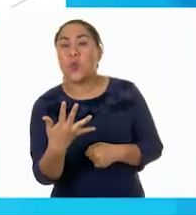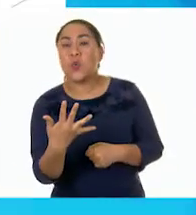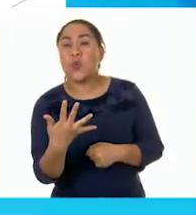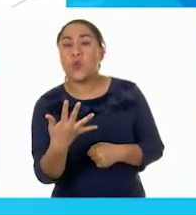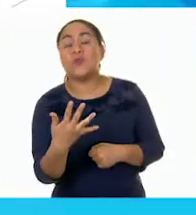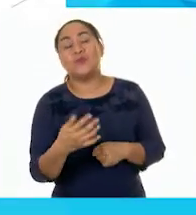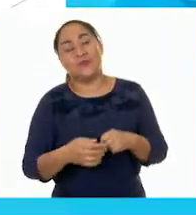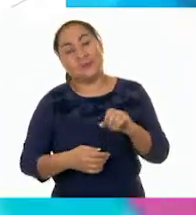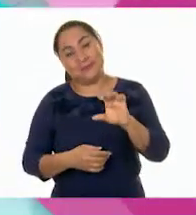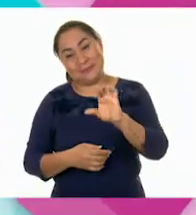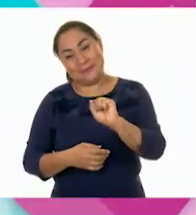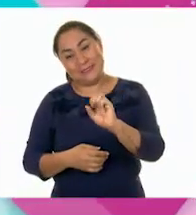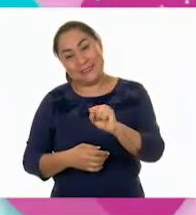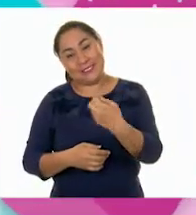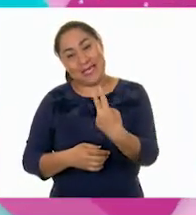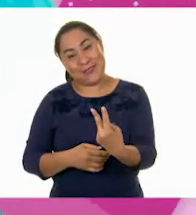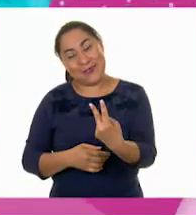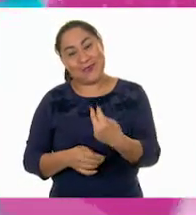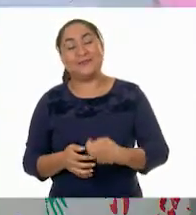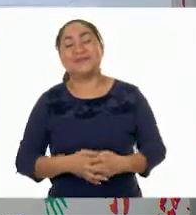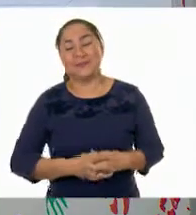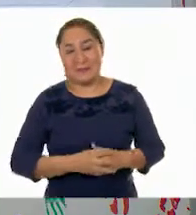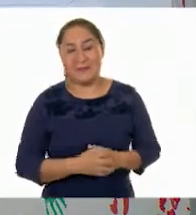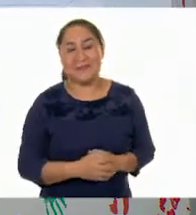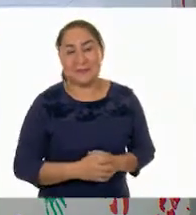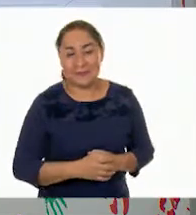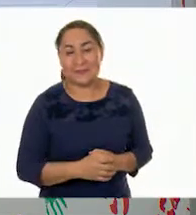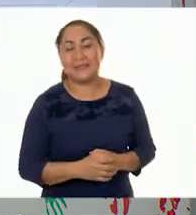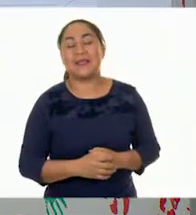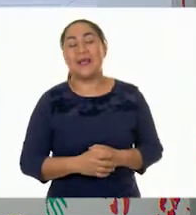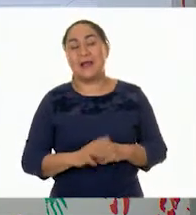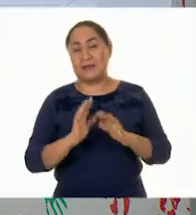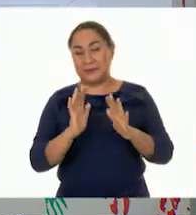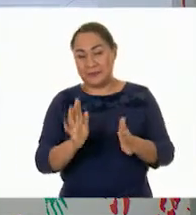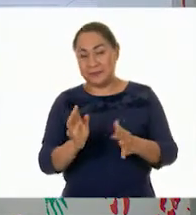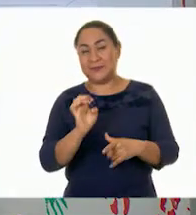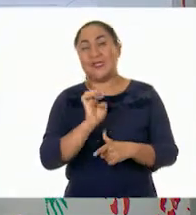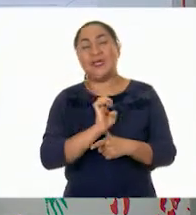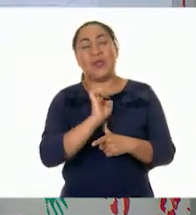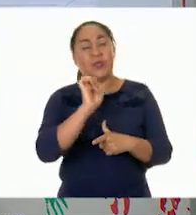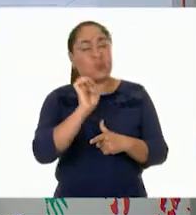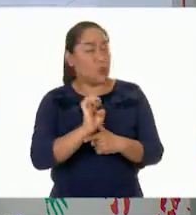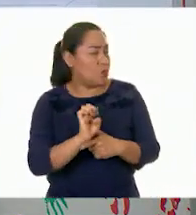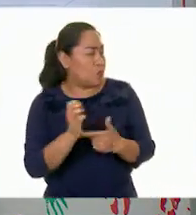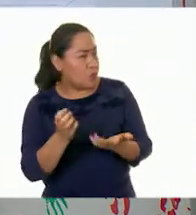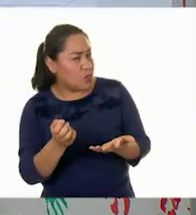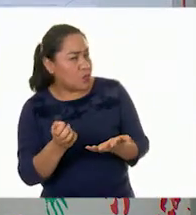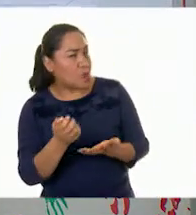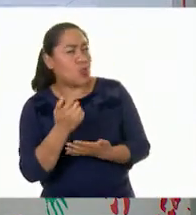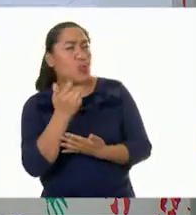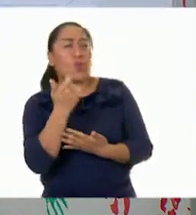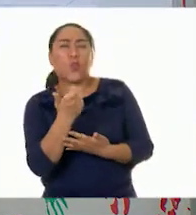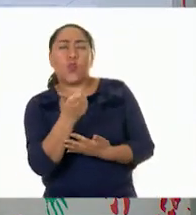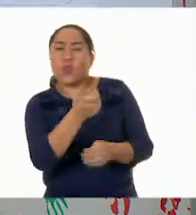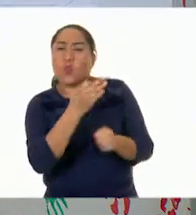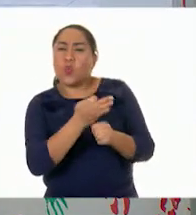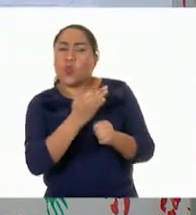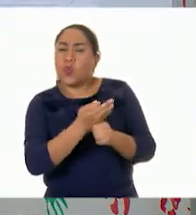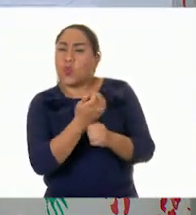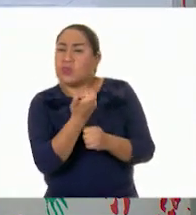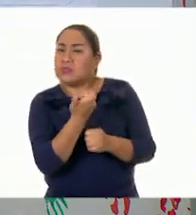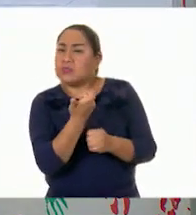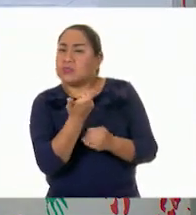60 y 2. 62. Entonces, ¿cuánto dinero tiene ahora Fernando?